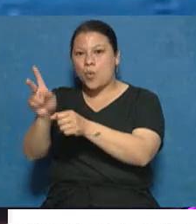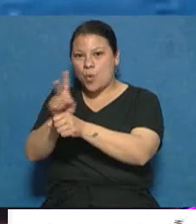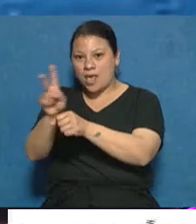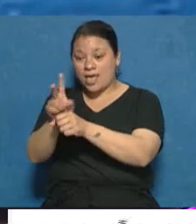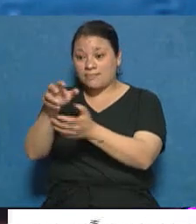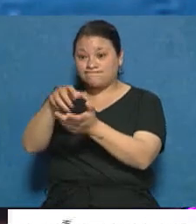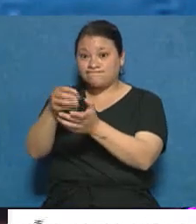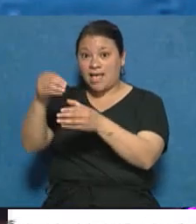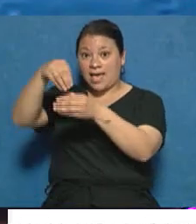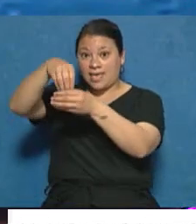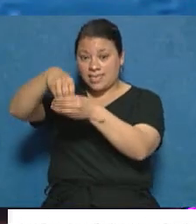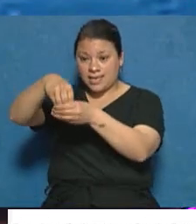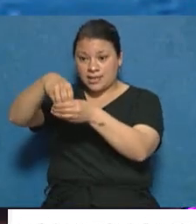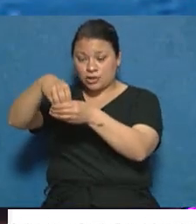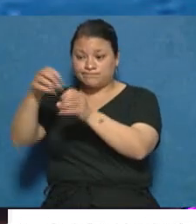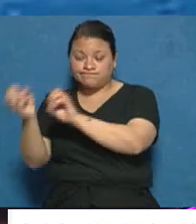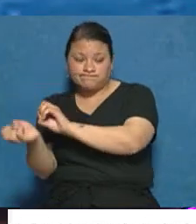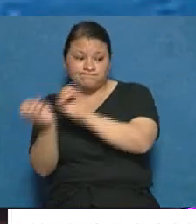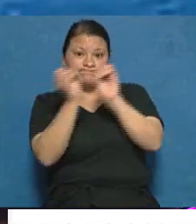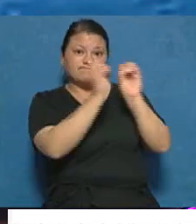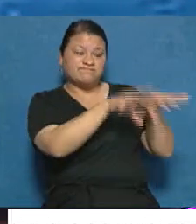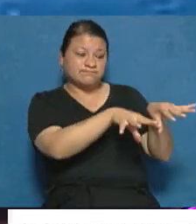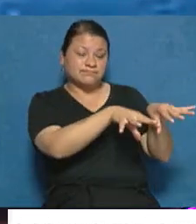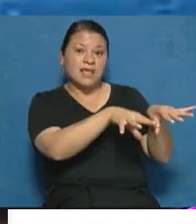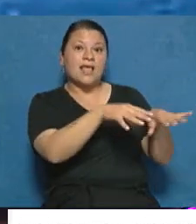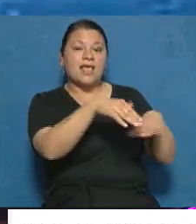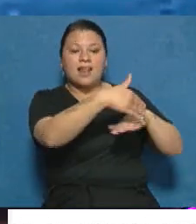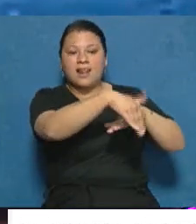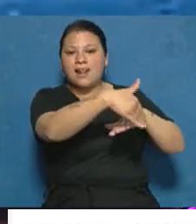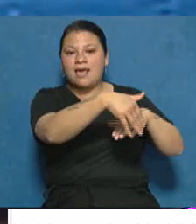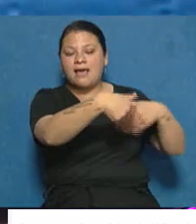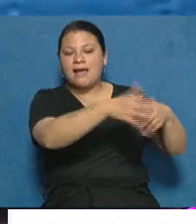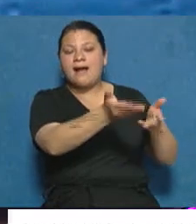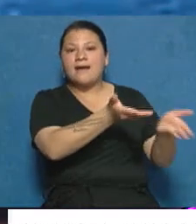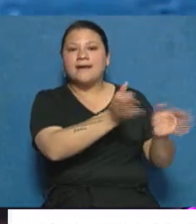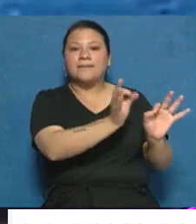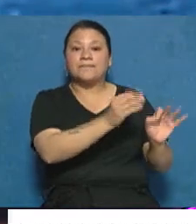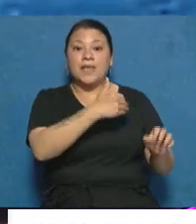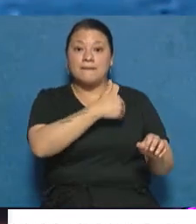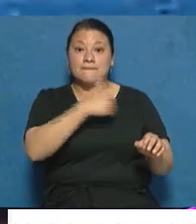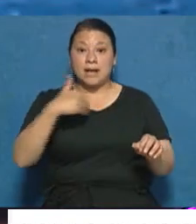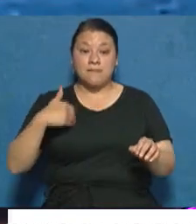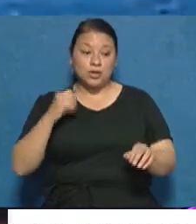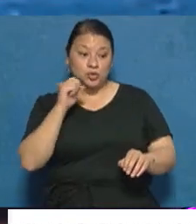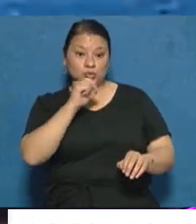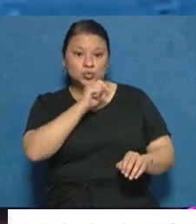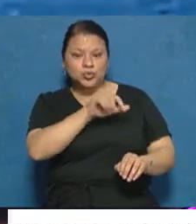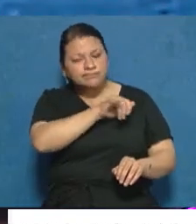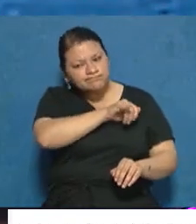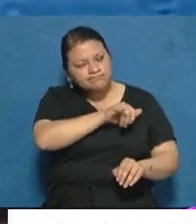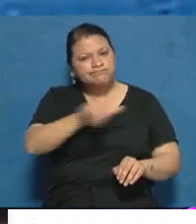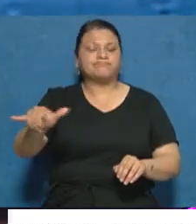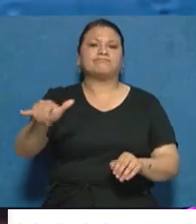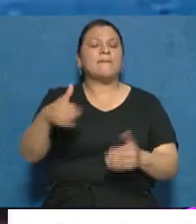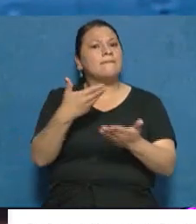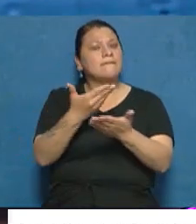interior del salón y luego fue abandonado en la vereda sin asistencia. Su madre ha denunciado el hecho y pide que se tomen cartas